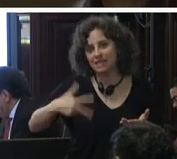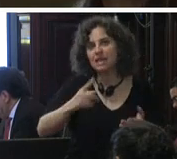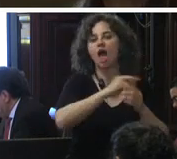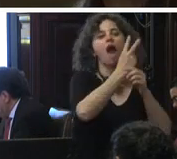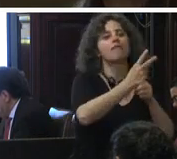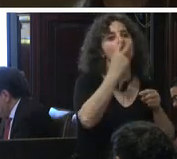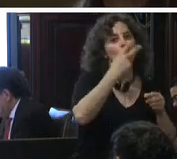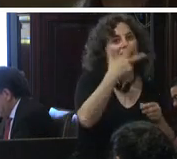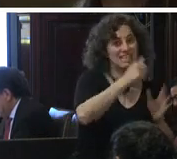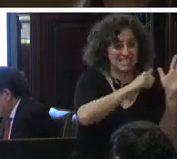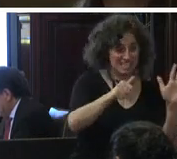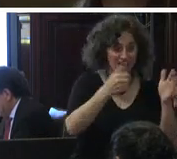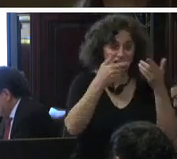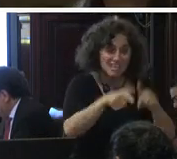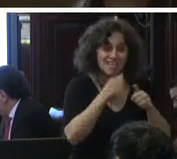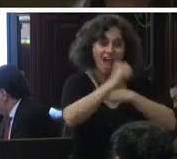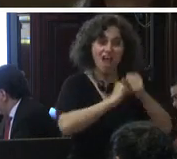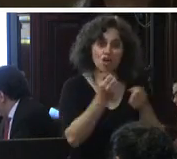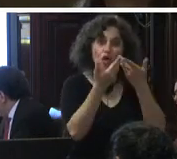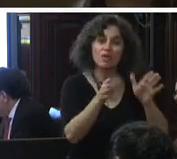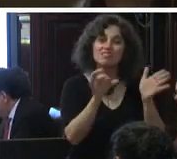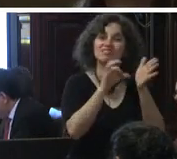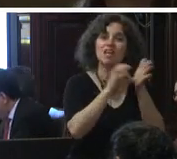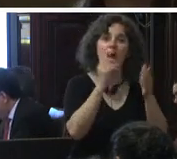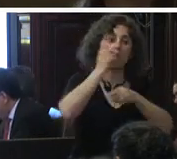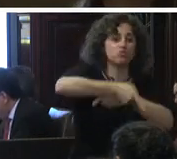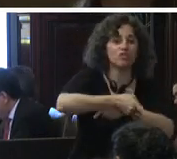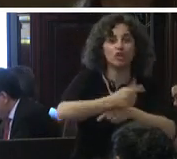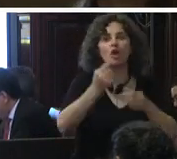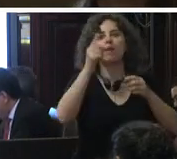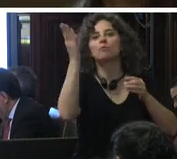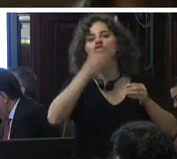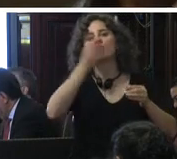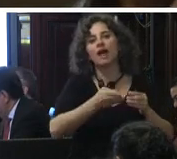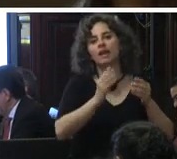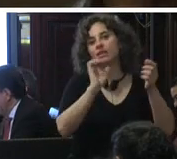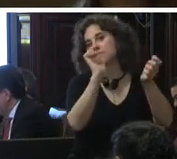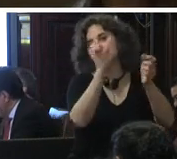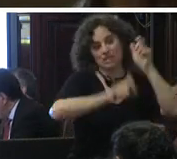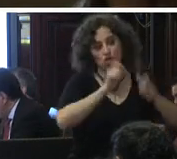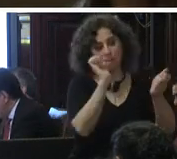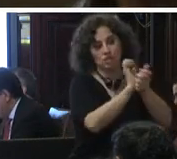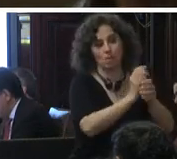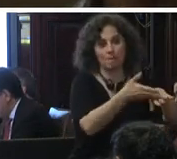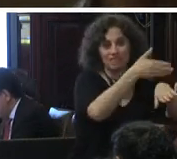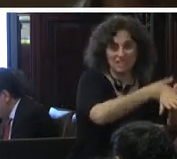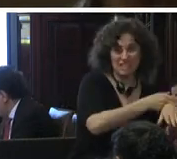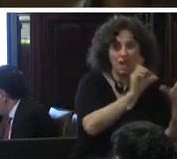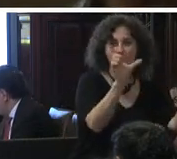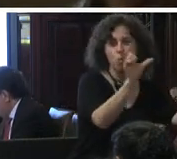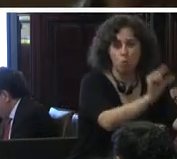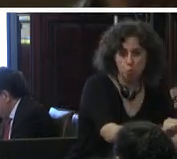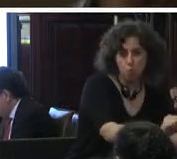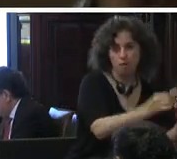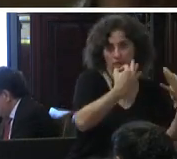año de la entrada en vigor del sistema acusatorio el porcentaje de personas en prisión preventiva muestra una disminución